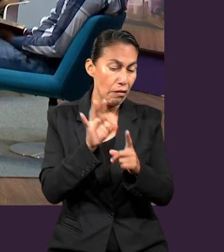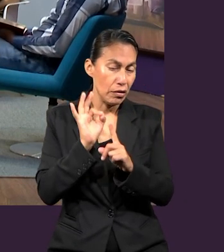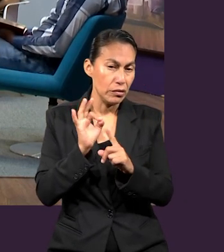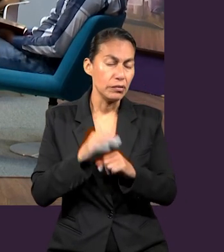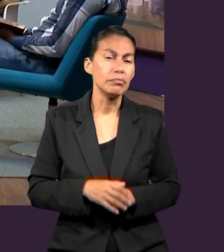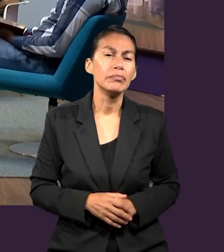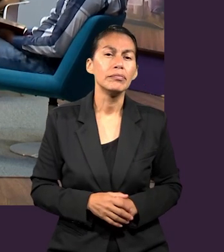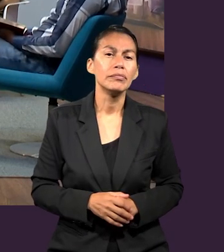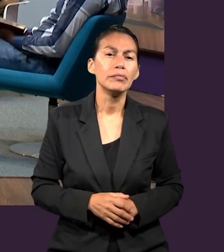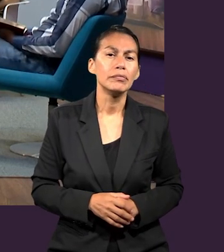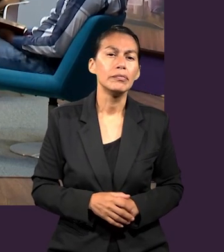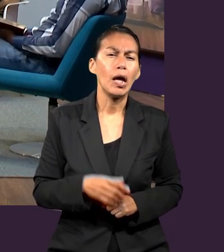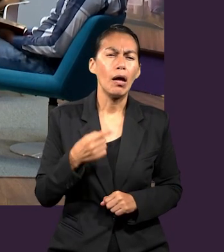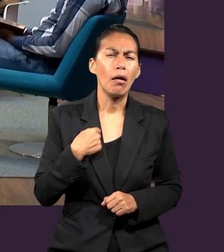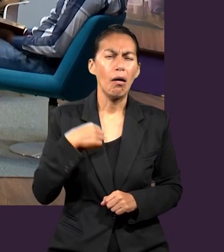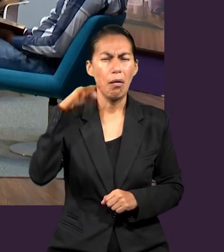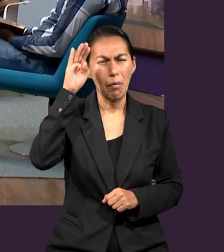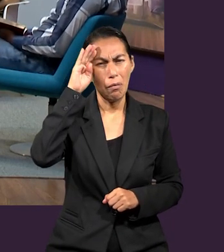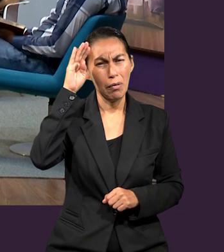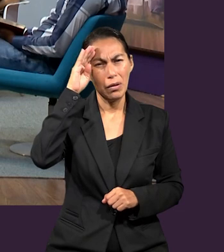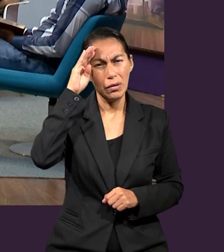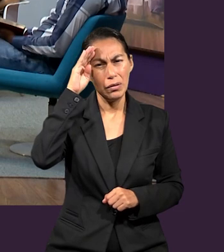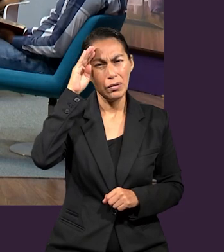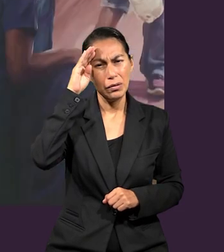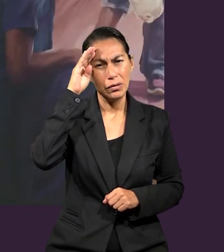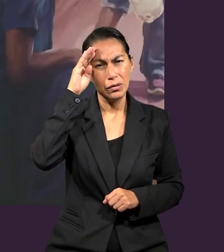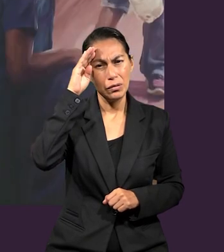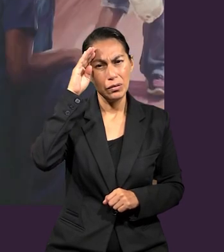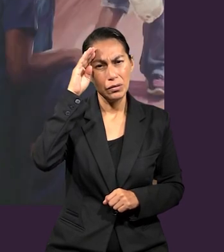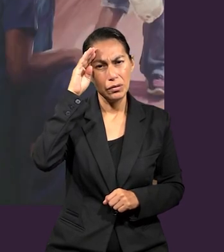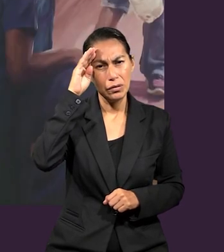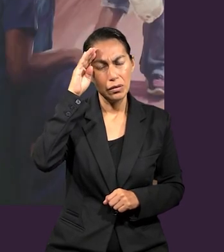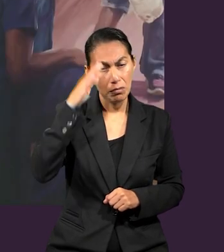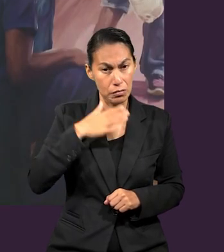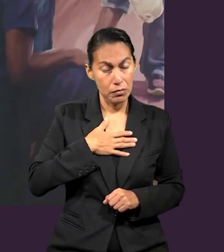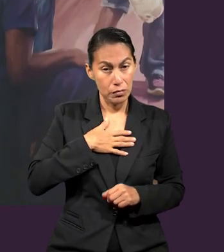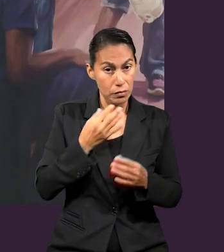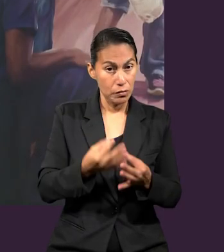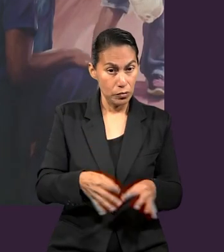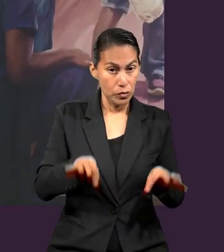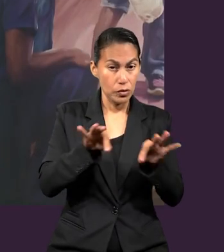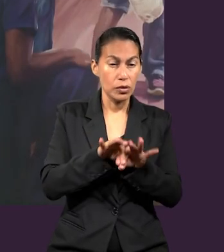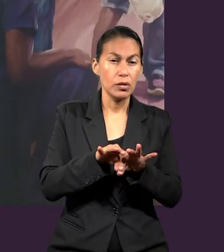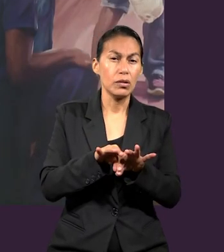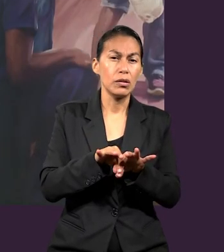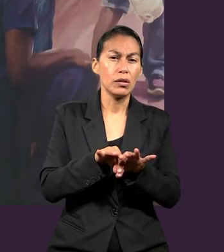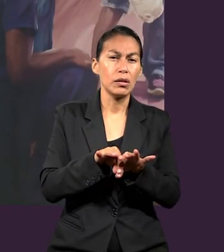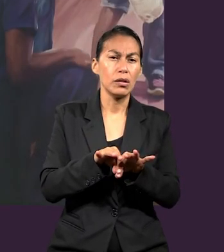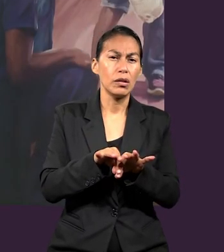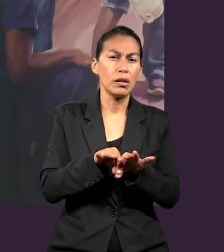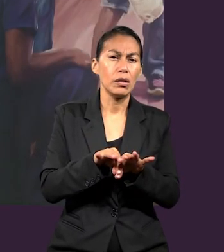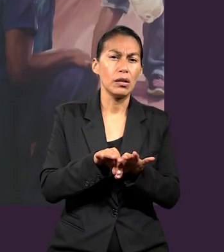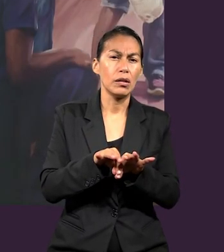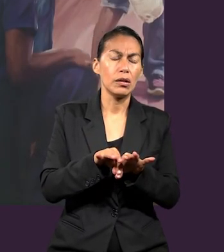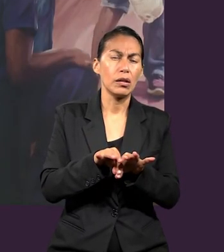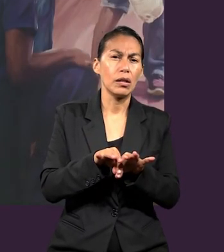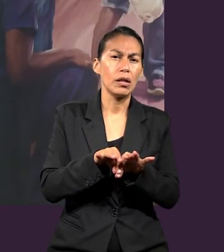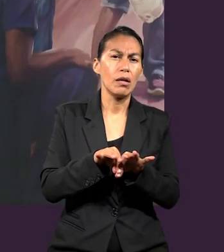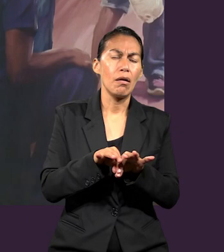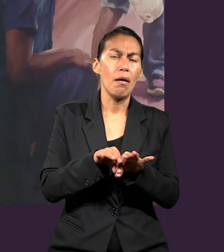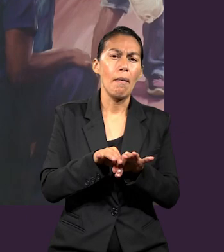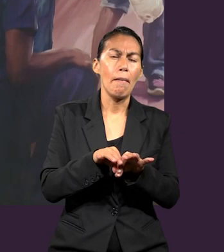necesita leer Efesios? Yo creo que para mí fue muy importante ver cómo